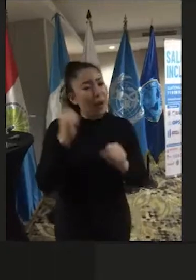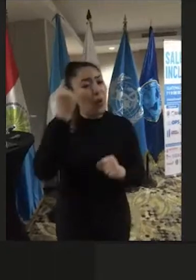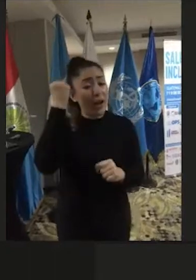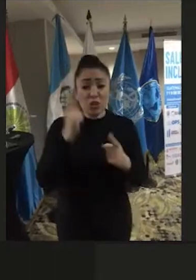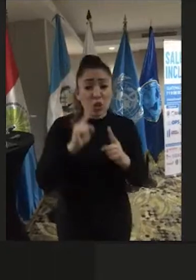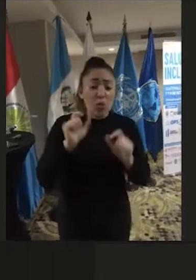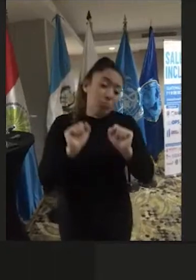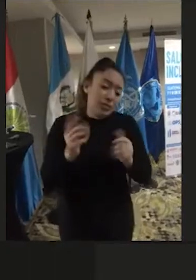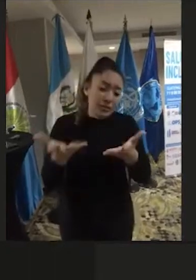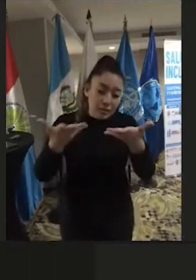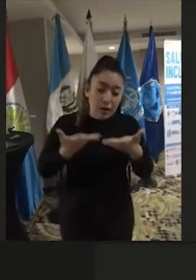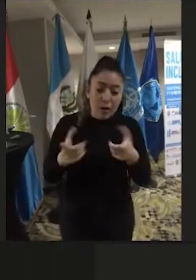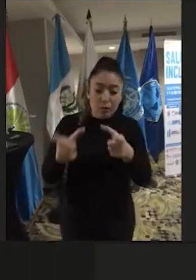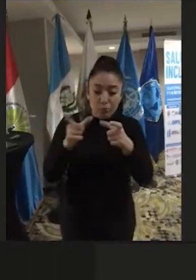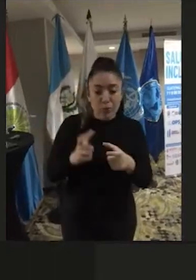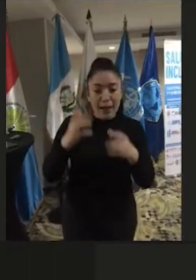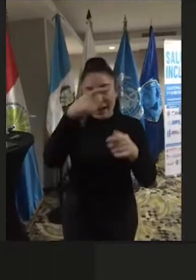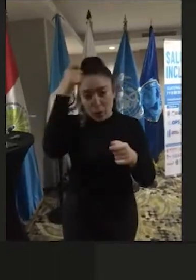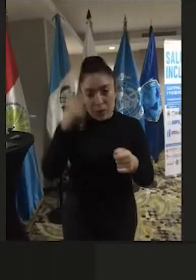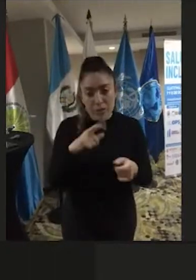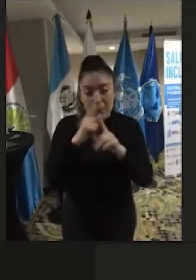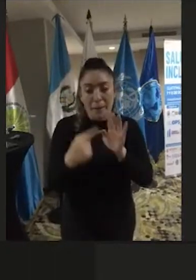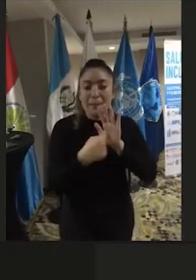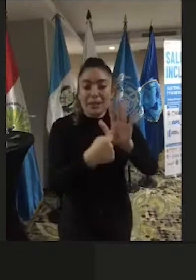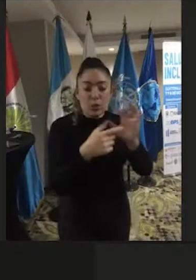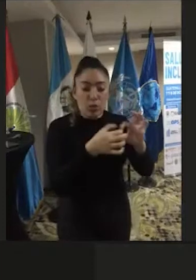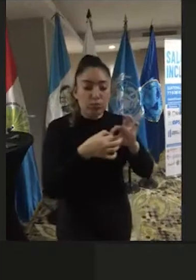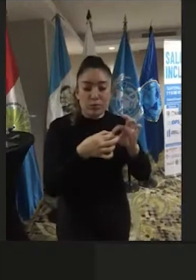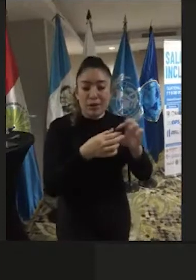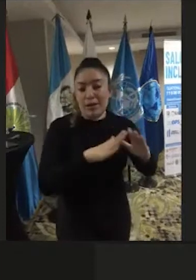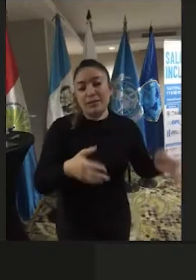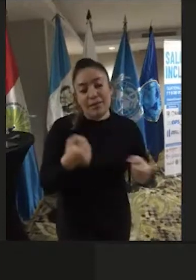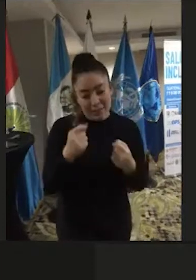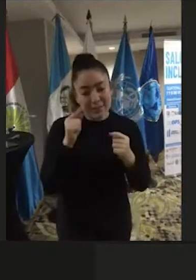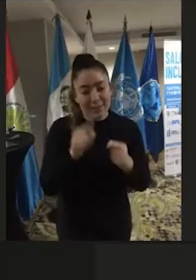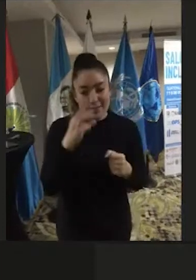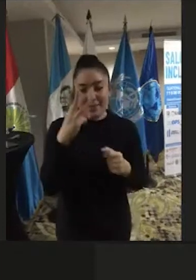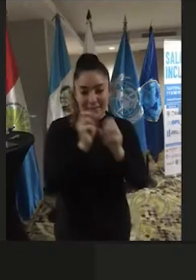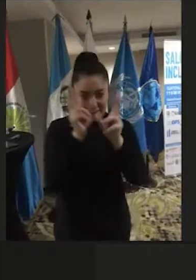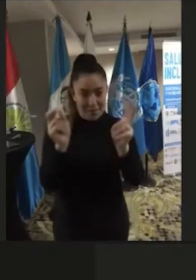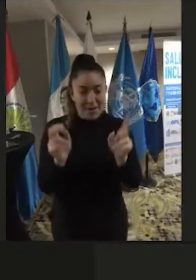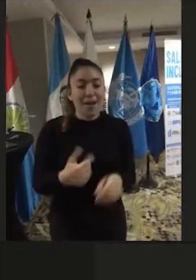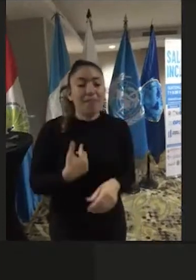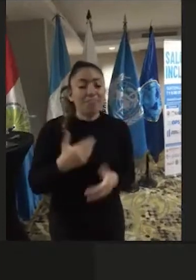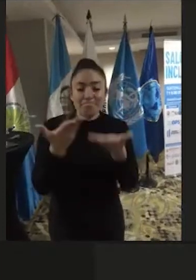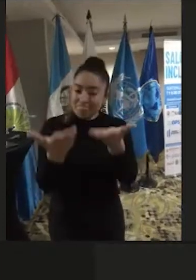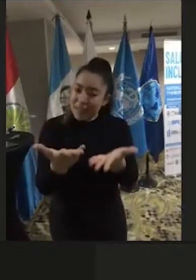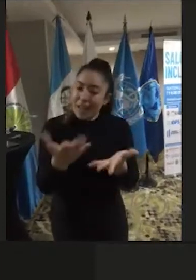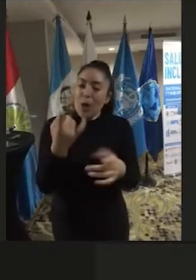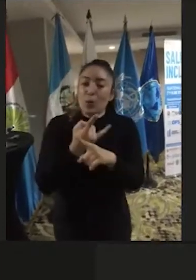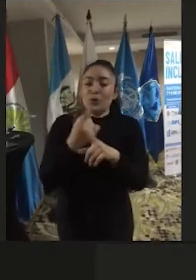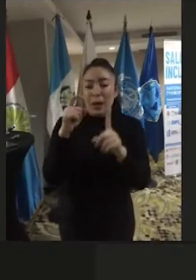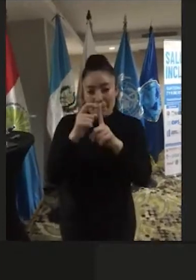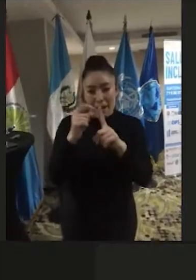lo menos la graduación y la presentación de la coalición eso sí definitivamente se va a hacer así. Dejo en el uso de la palabra,